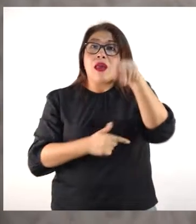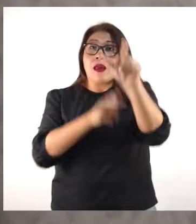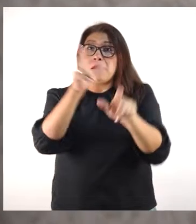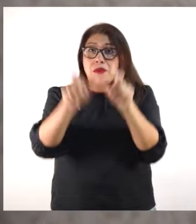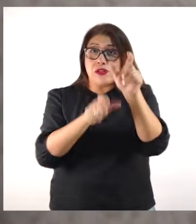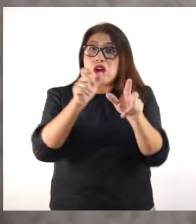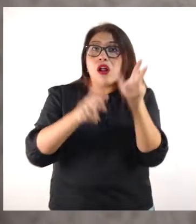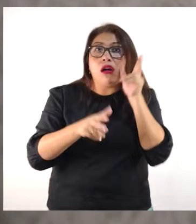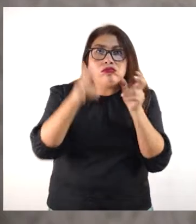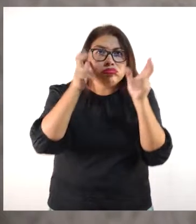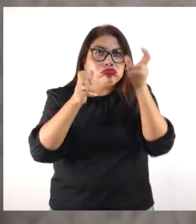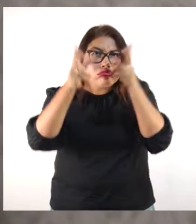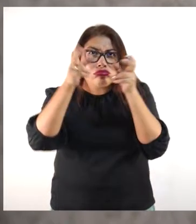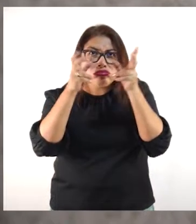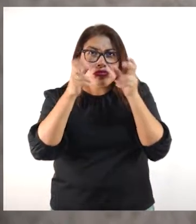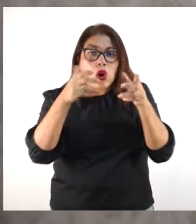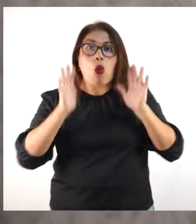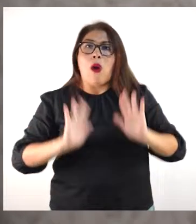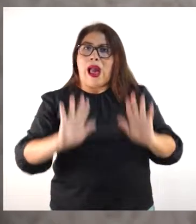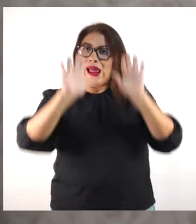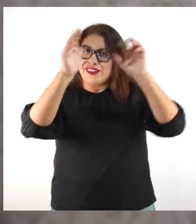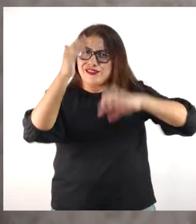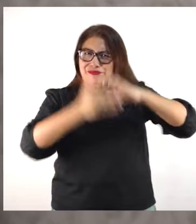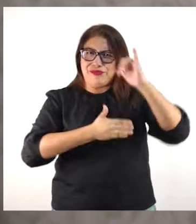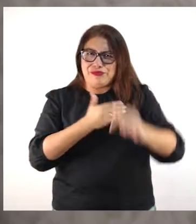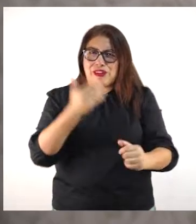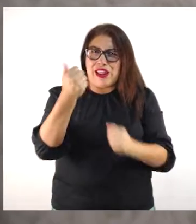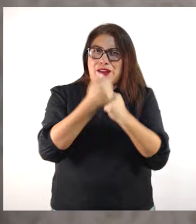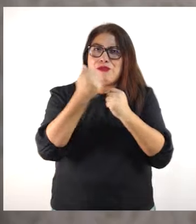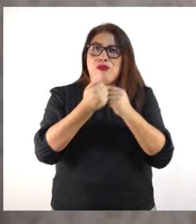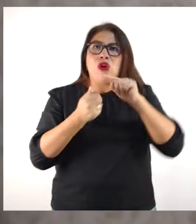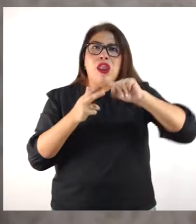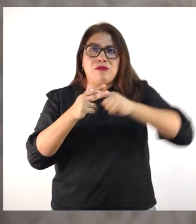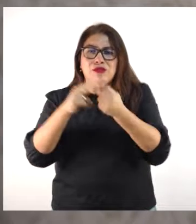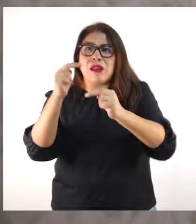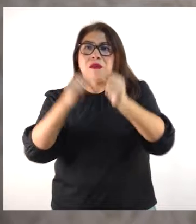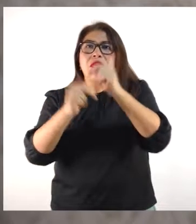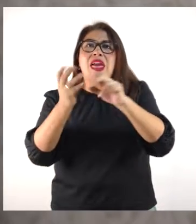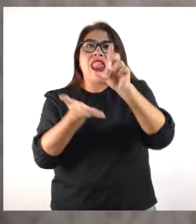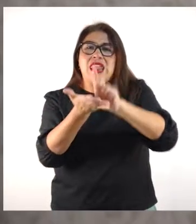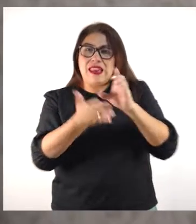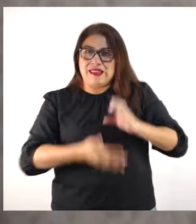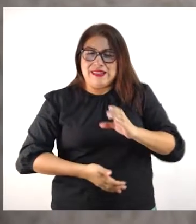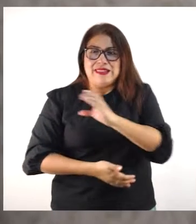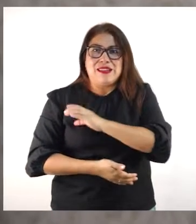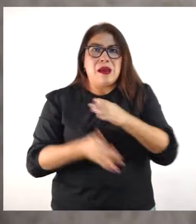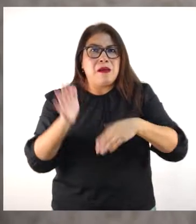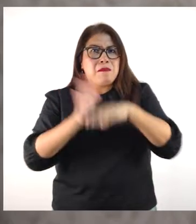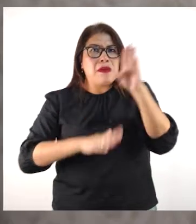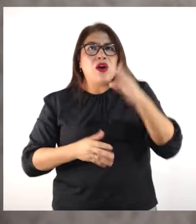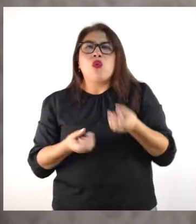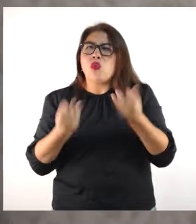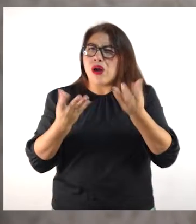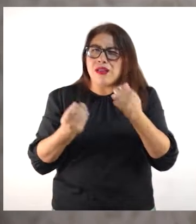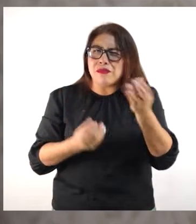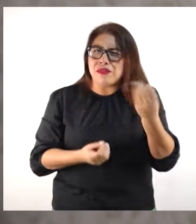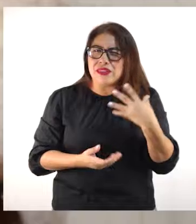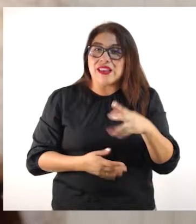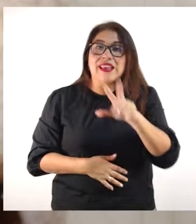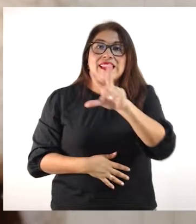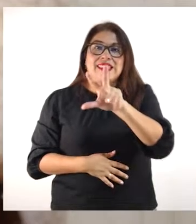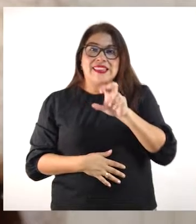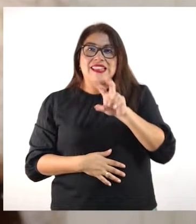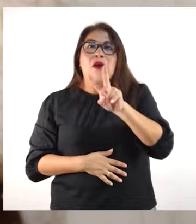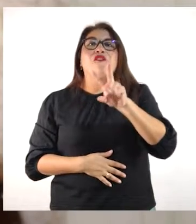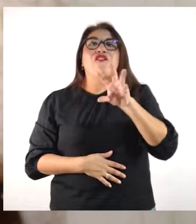entere de este maravilloso proyecto que va a apoyar el emprendimiento en Lima y Callao a más de, ¿cuántas me dijiste?